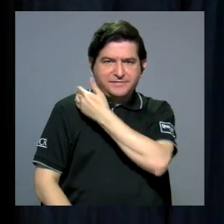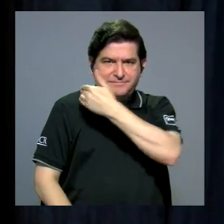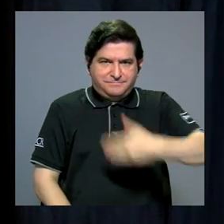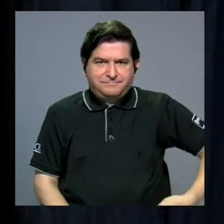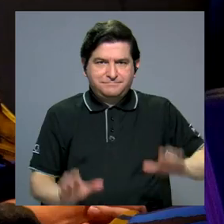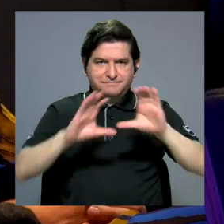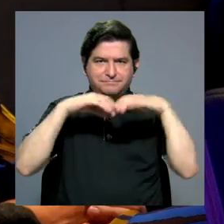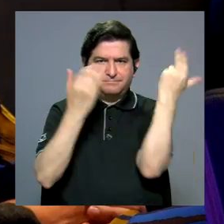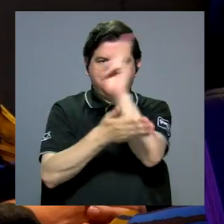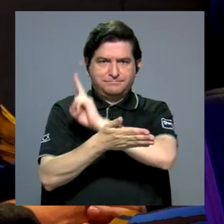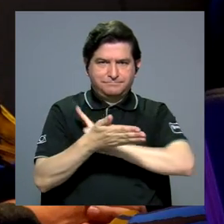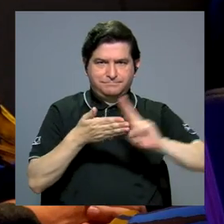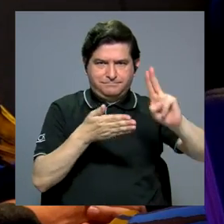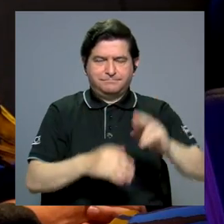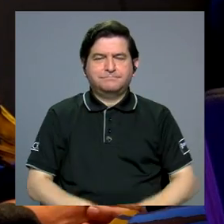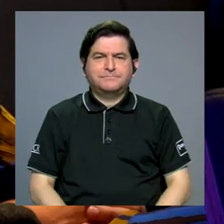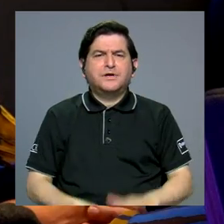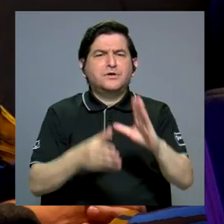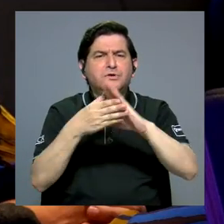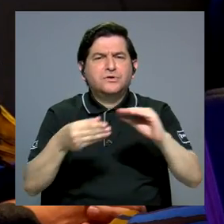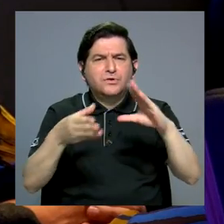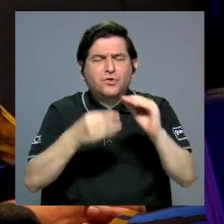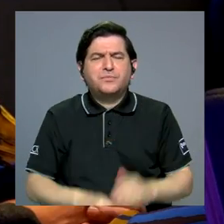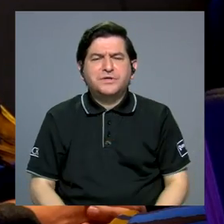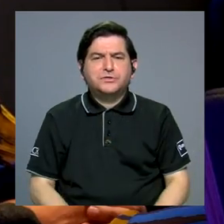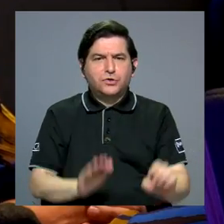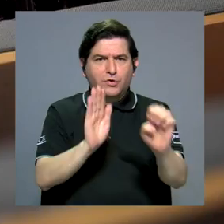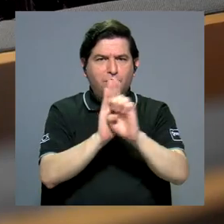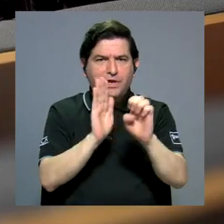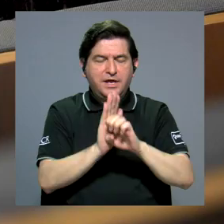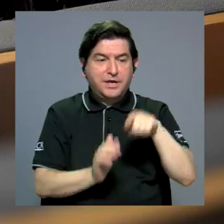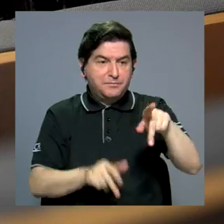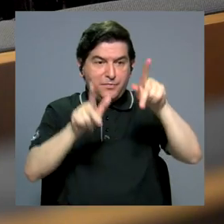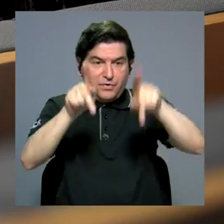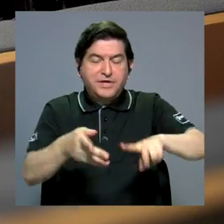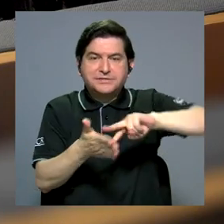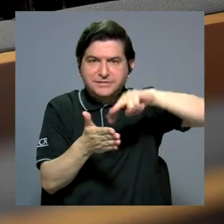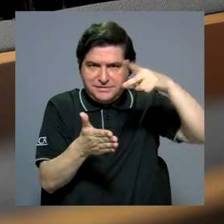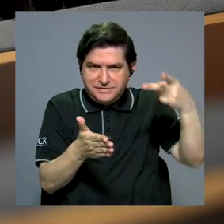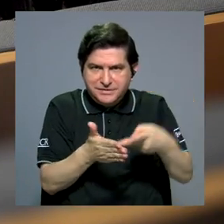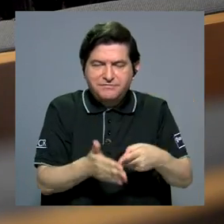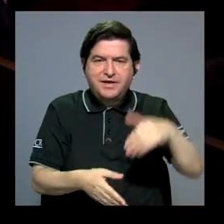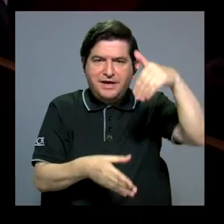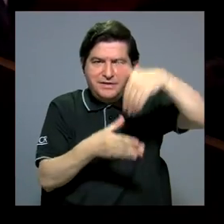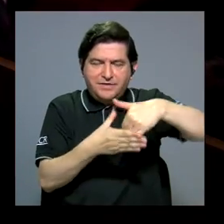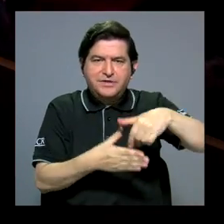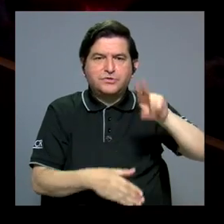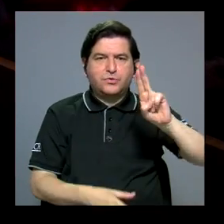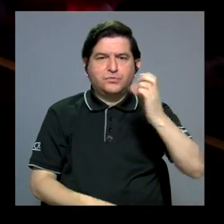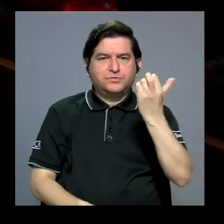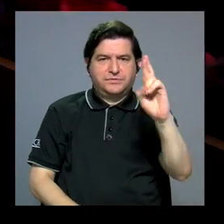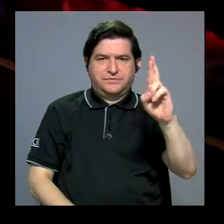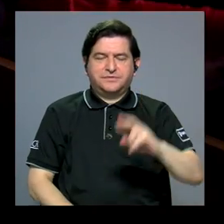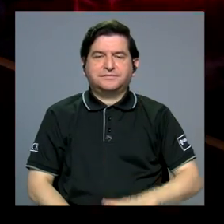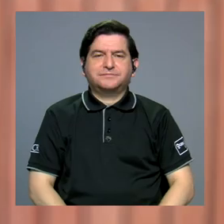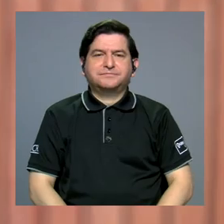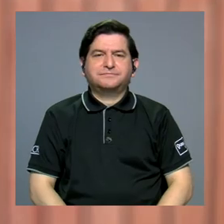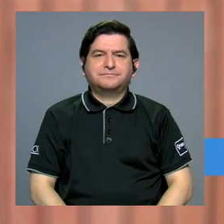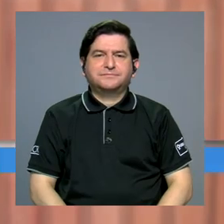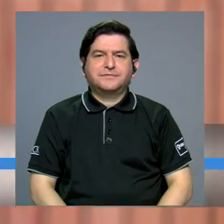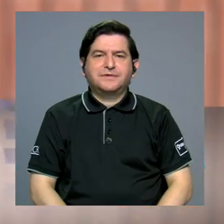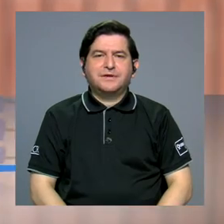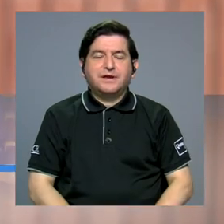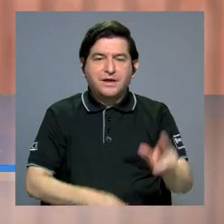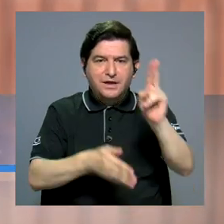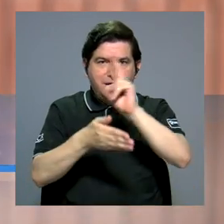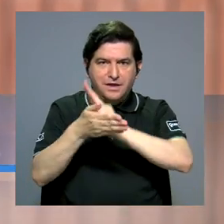presidente del Consejo Universitario, comentó sobre el ejemplo que esta figura representa para la Universidad de Costa Rica. En